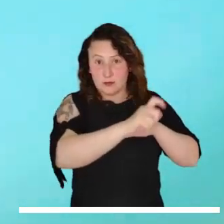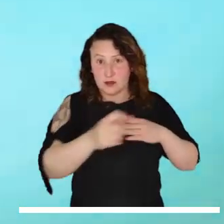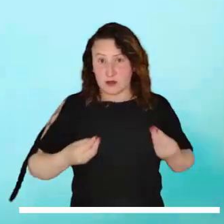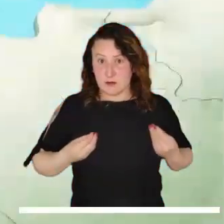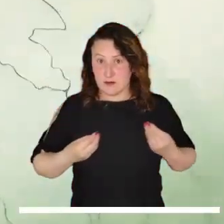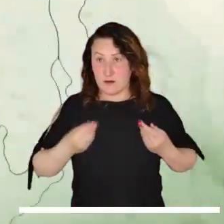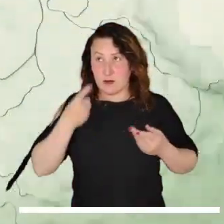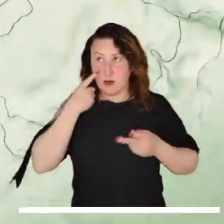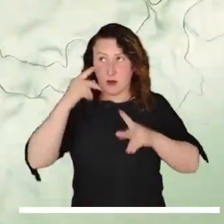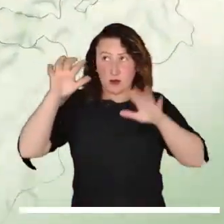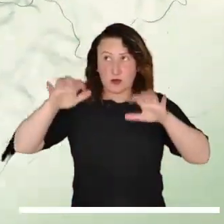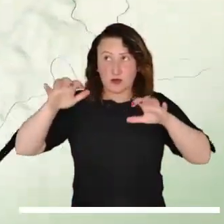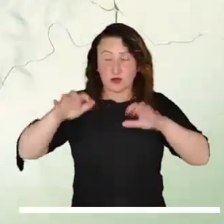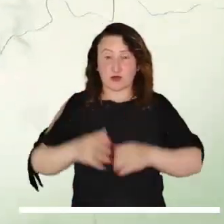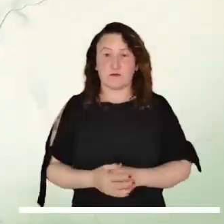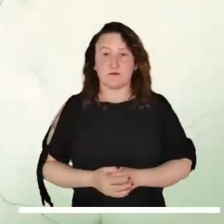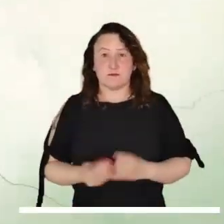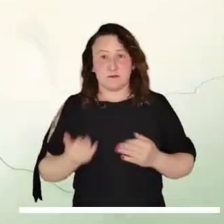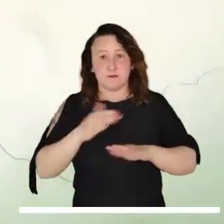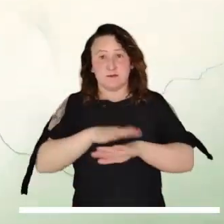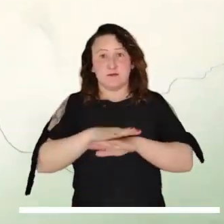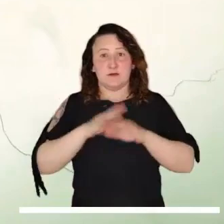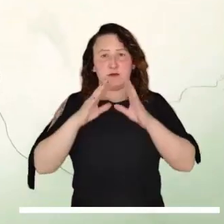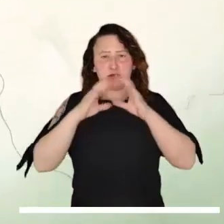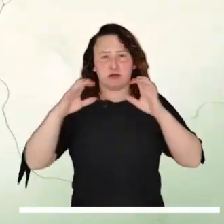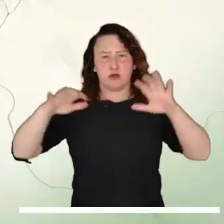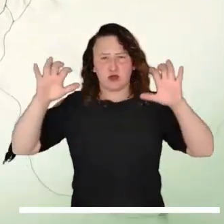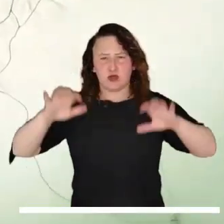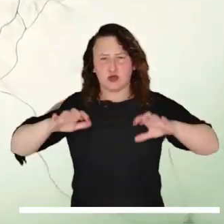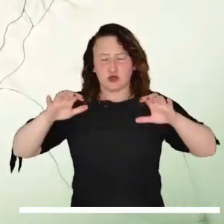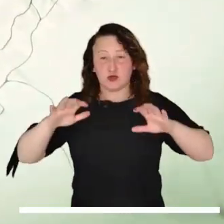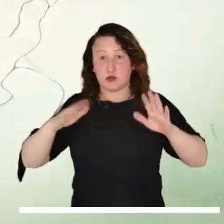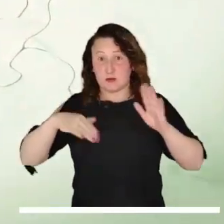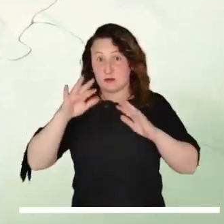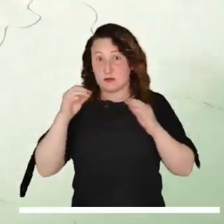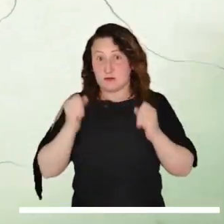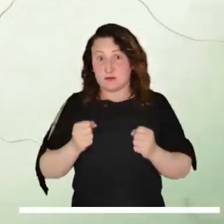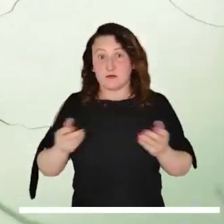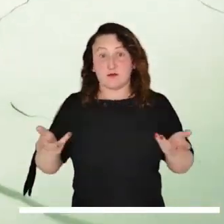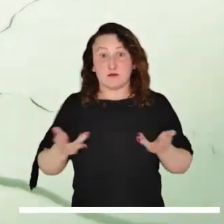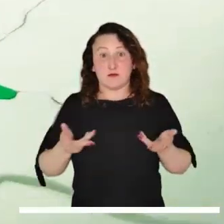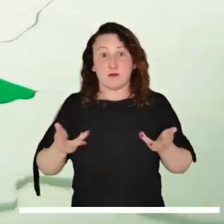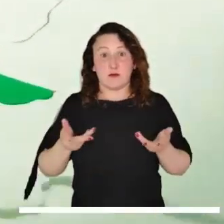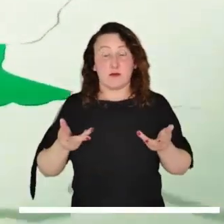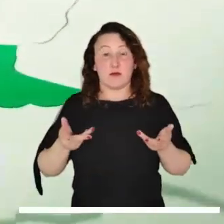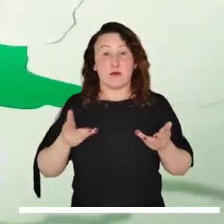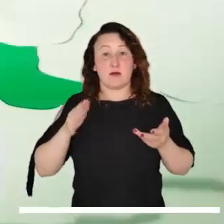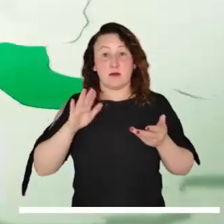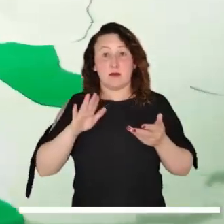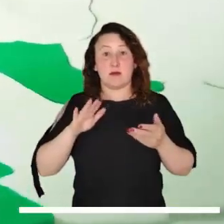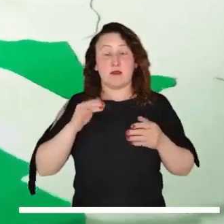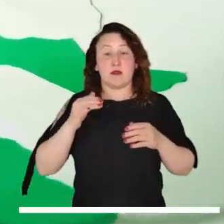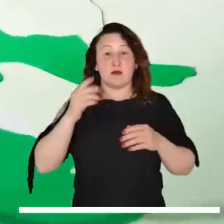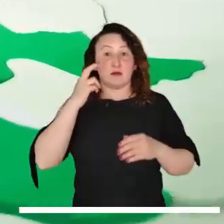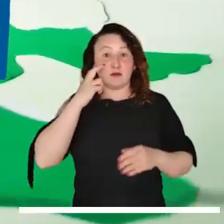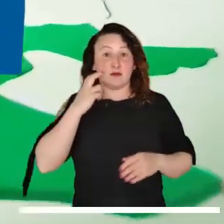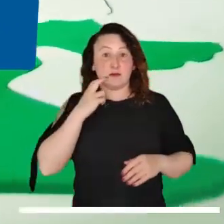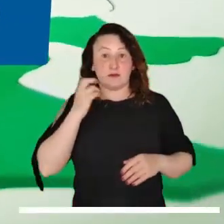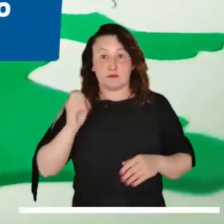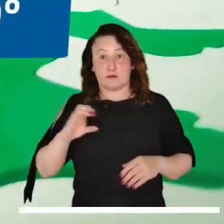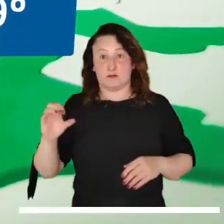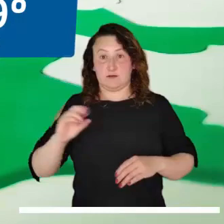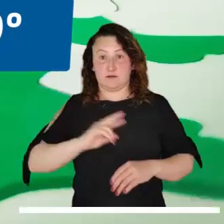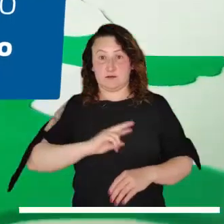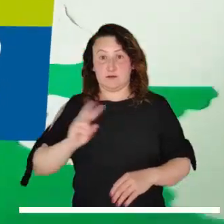atentos a las lluvias. Tarde nublada y con lluvias sectorizadas y locales. Las más fuertes y persistentes son posibles en